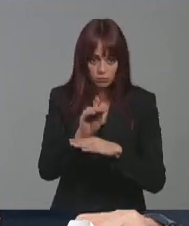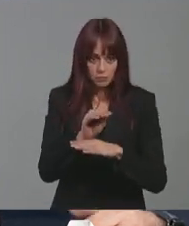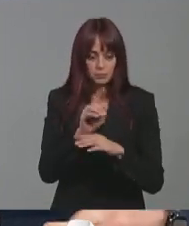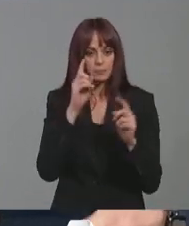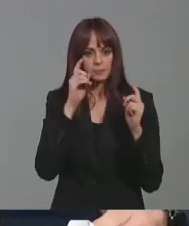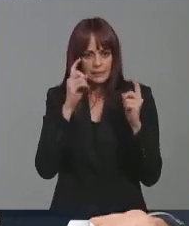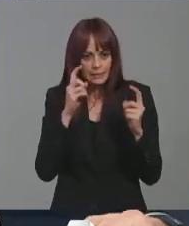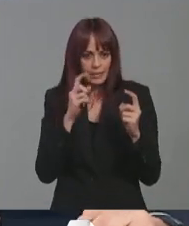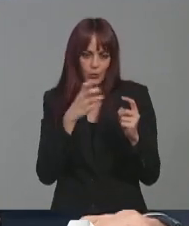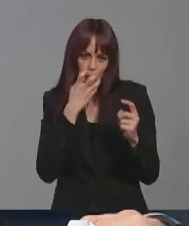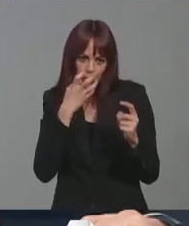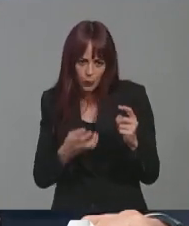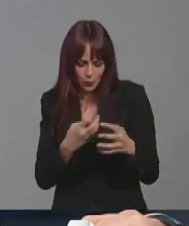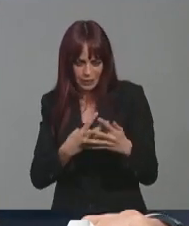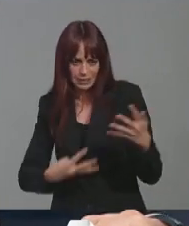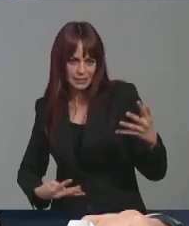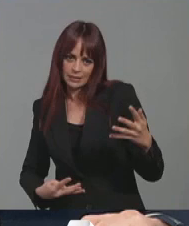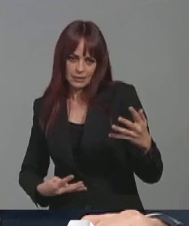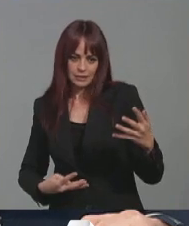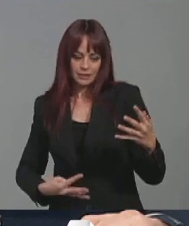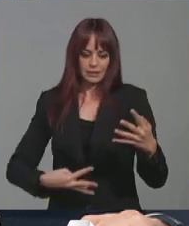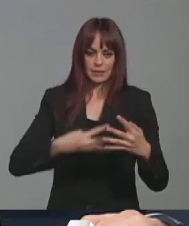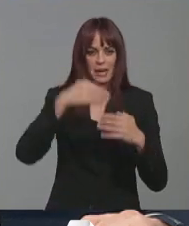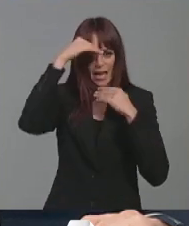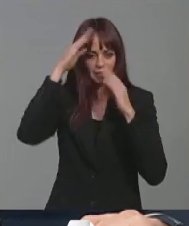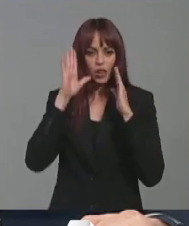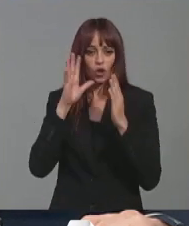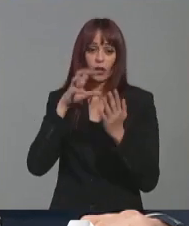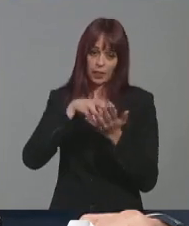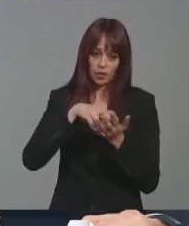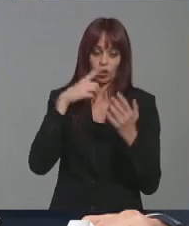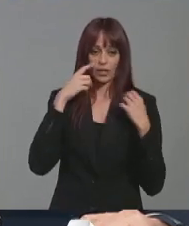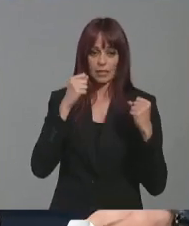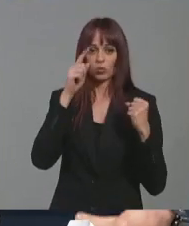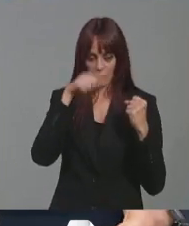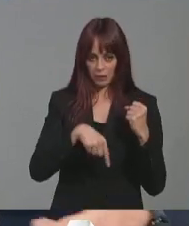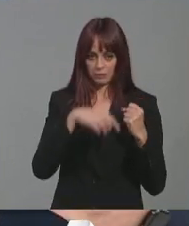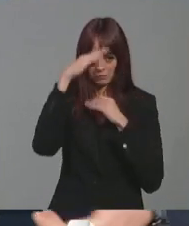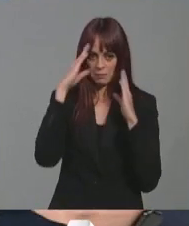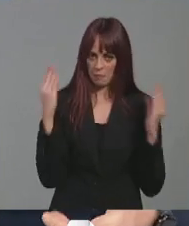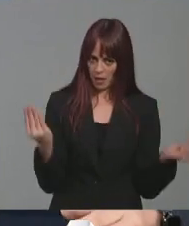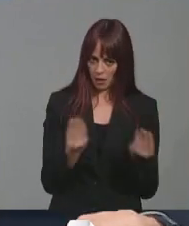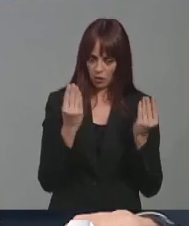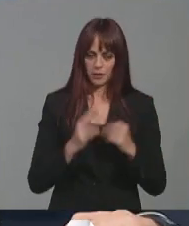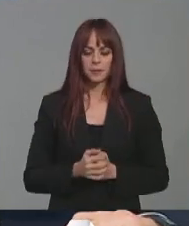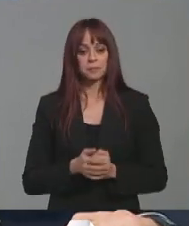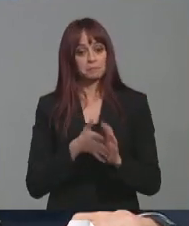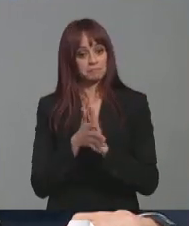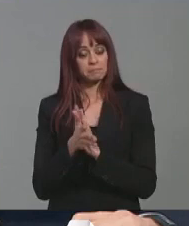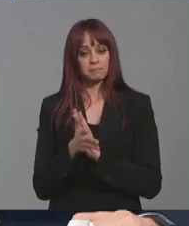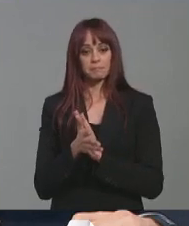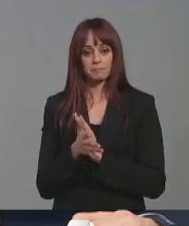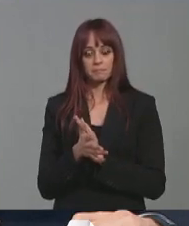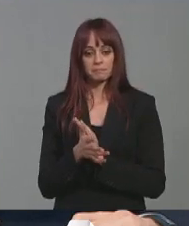la demora o mejorar la atención en los centros de salud. Esto va a permitir también que